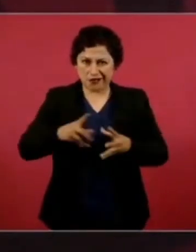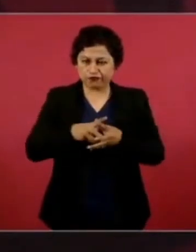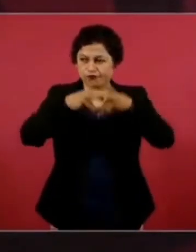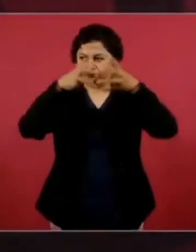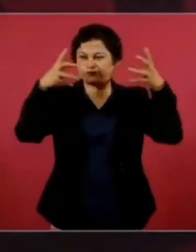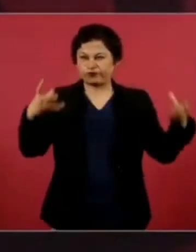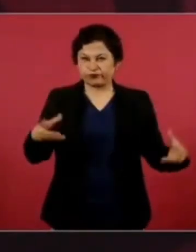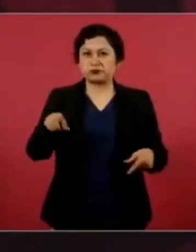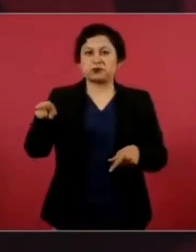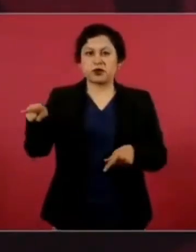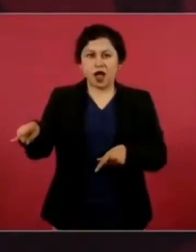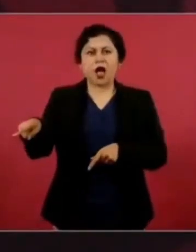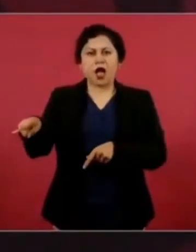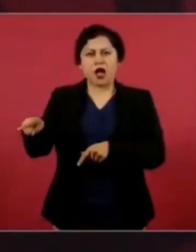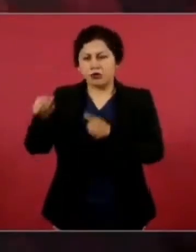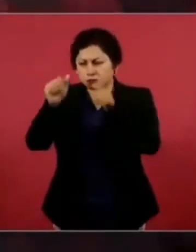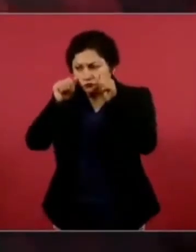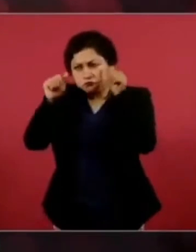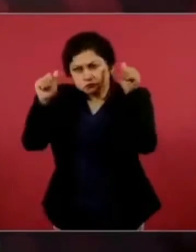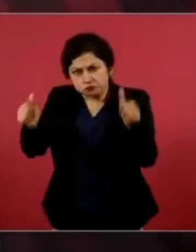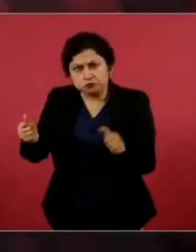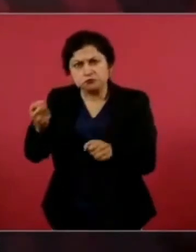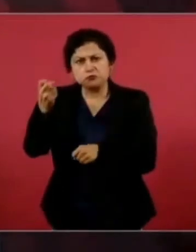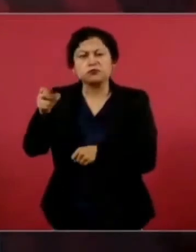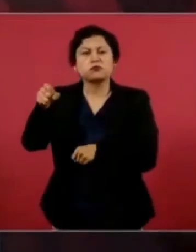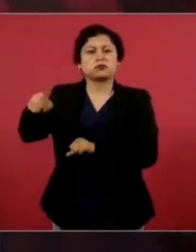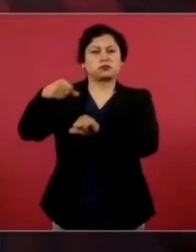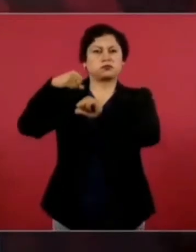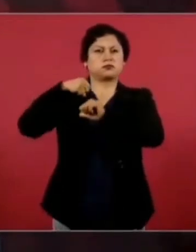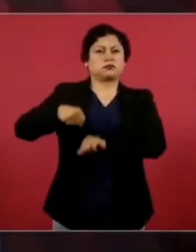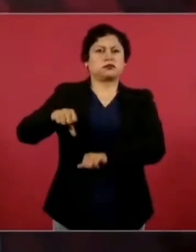y vamos a seguir ayudando en eso.